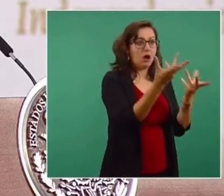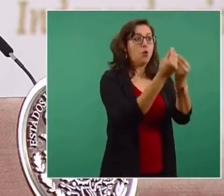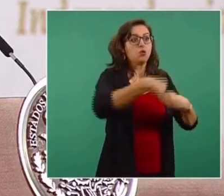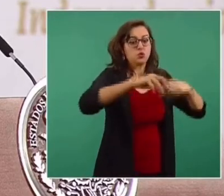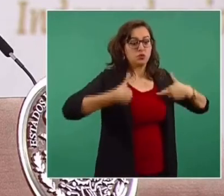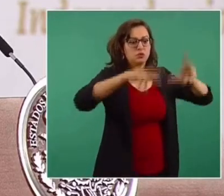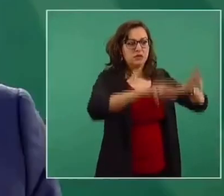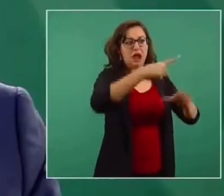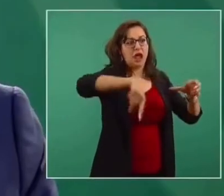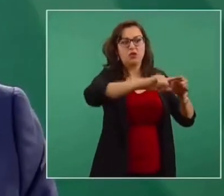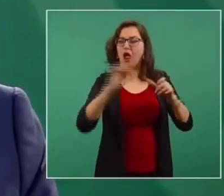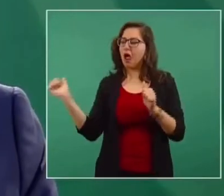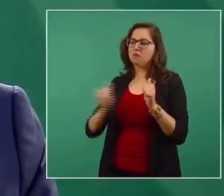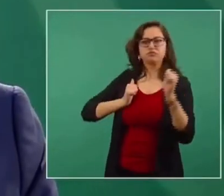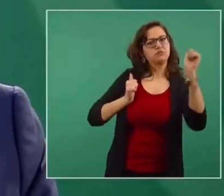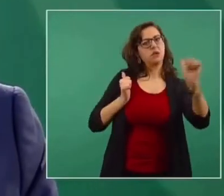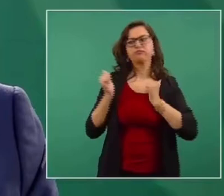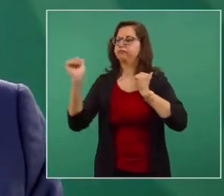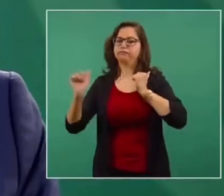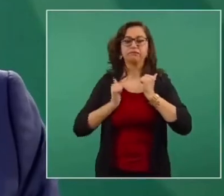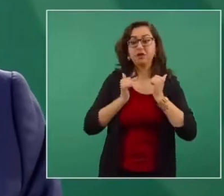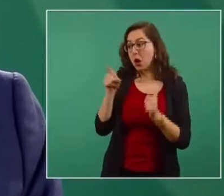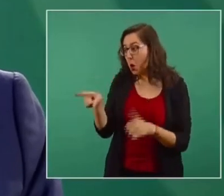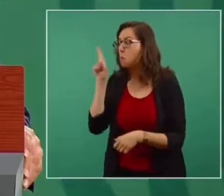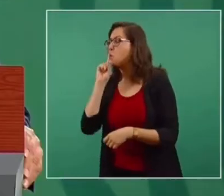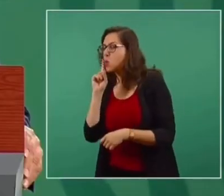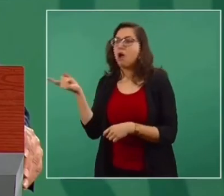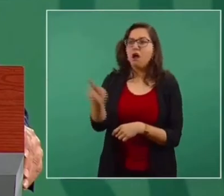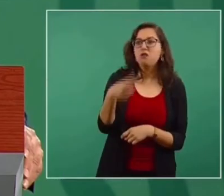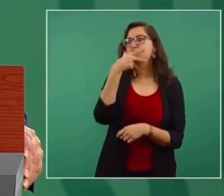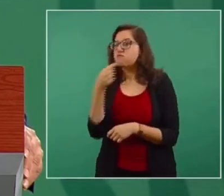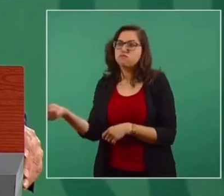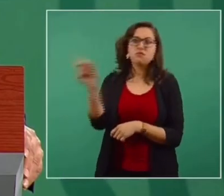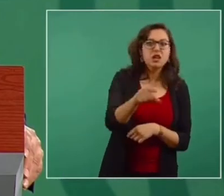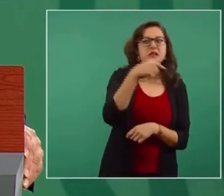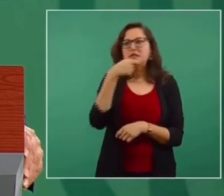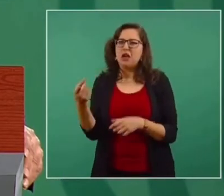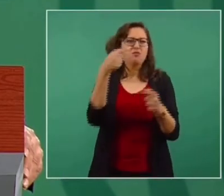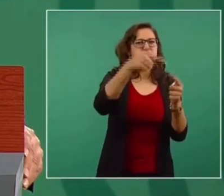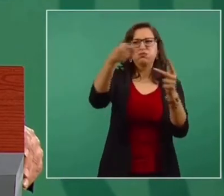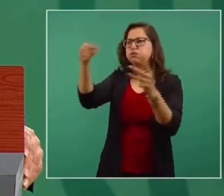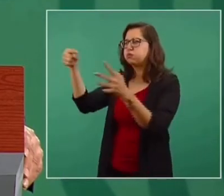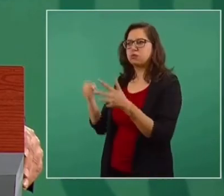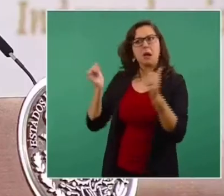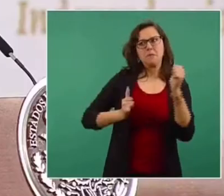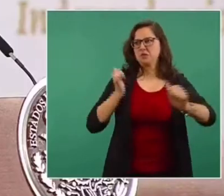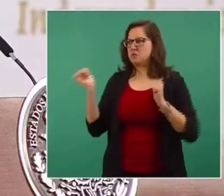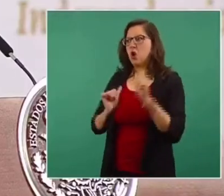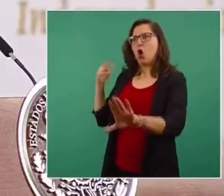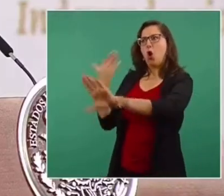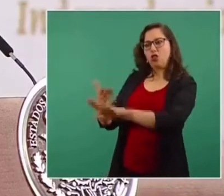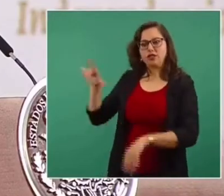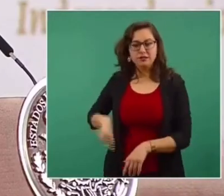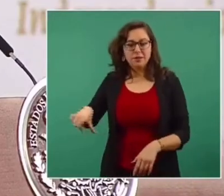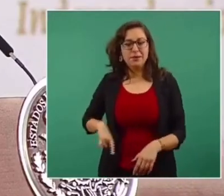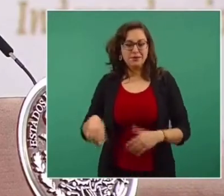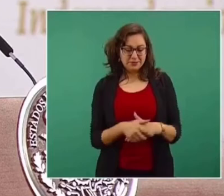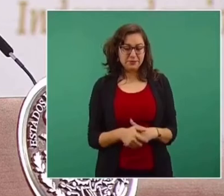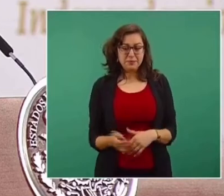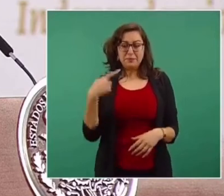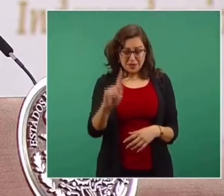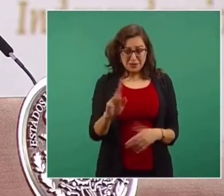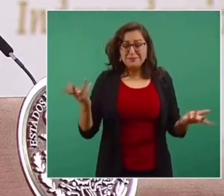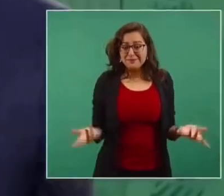utilizan cualquier causa para atacarnos, para lanzarse en contra de nosotros. ¿Tú sabes qué es lo más importante de todo?